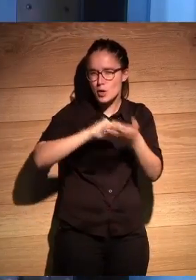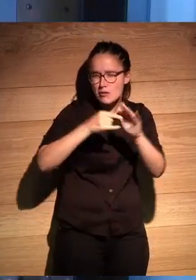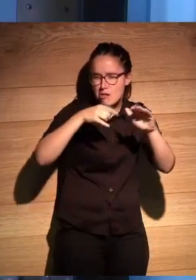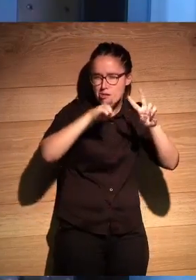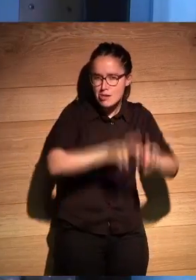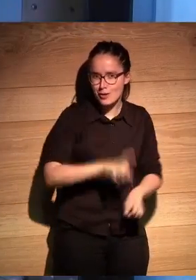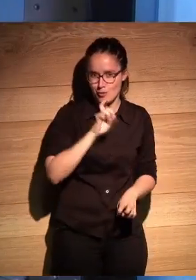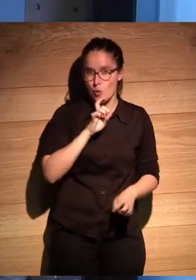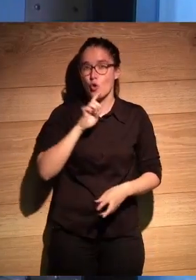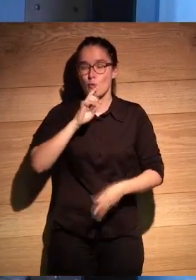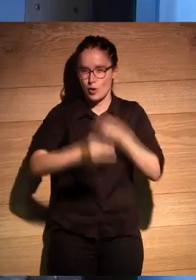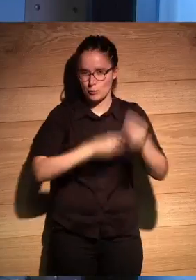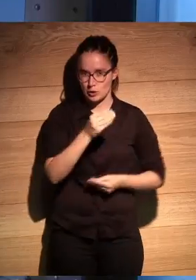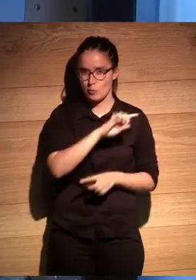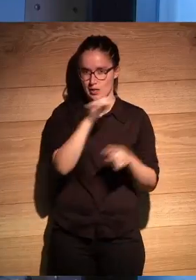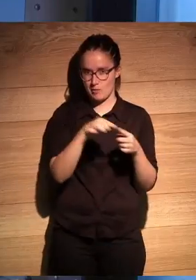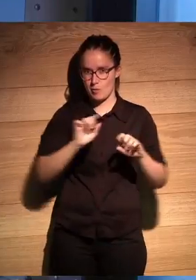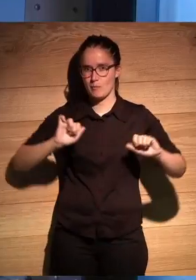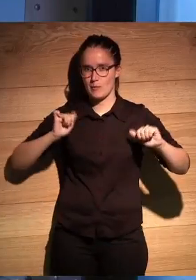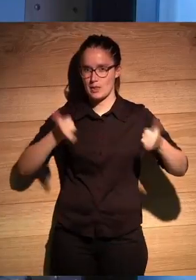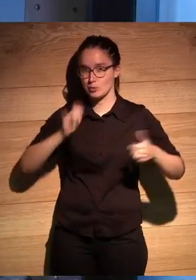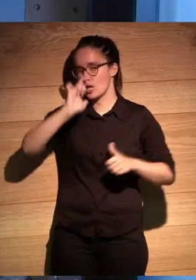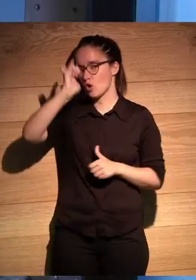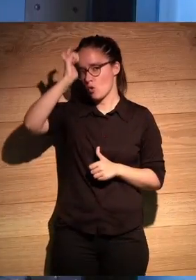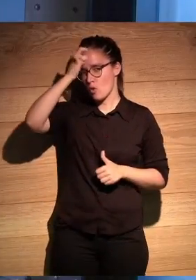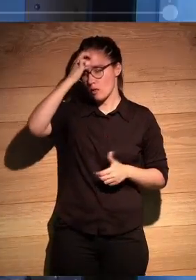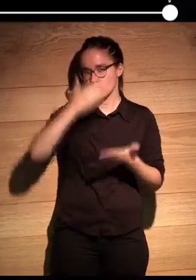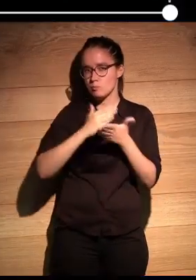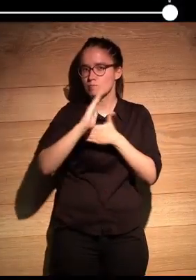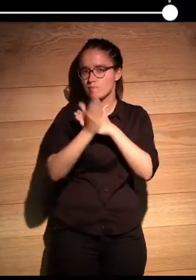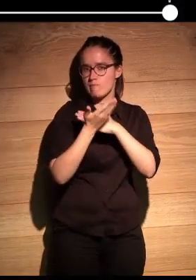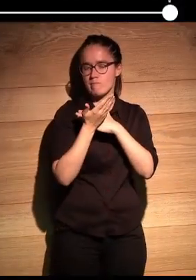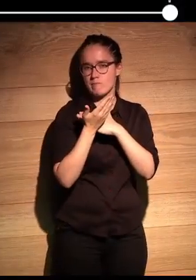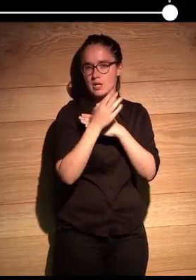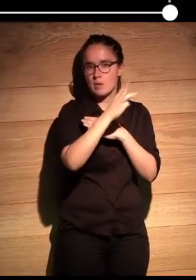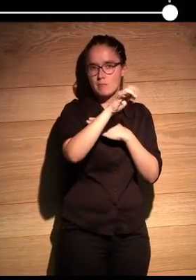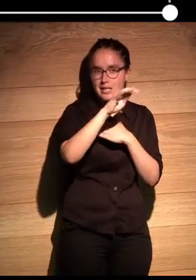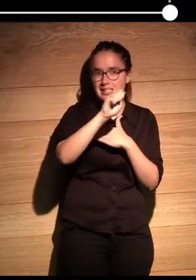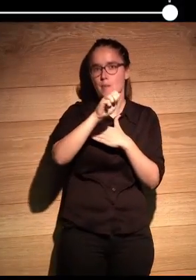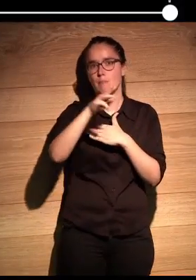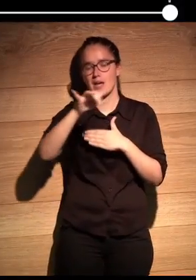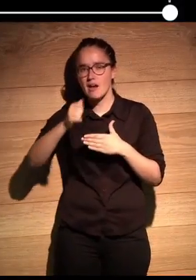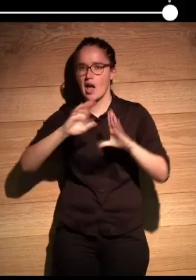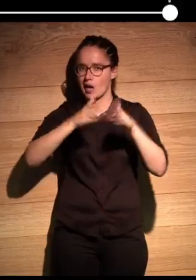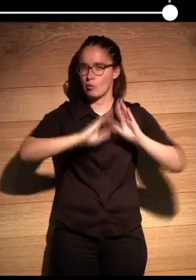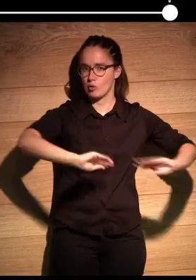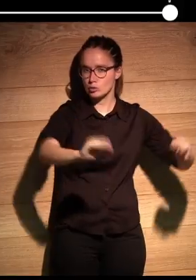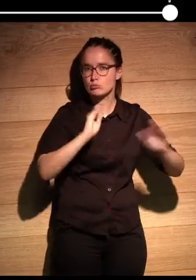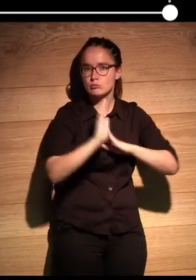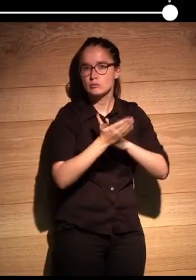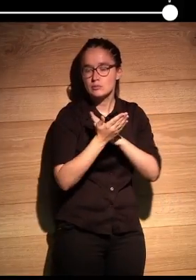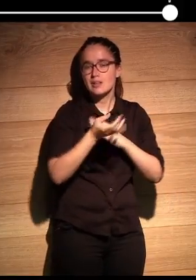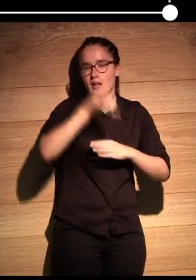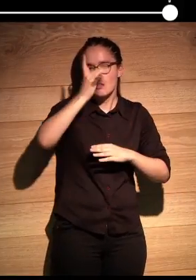¿Cómo hicimos este proyecto? En primer lugar, bueno, partimos del concepto que nos traían Pat y Pera al equipo de Alter Magazine, es decir, de cómo